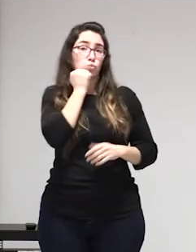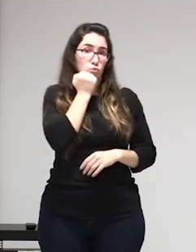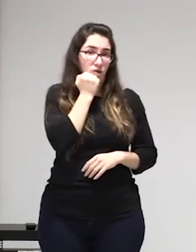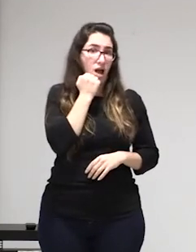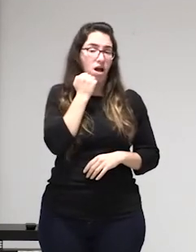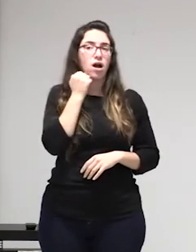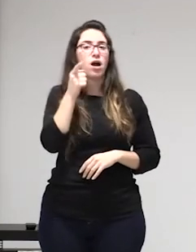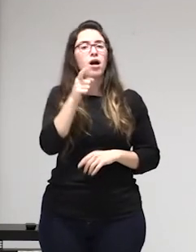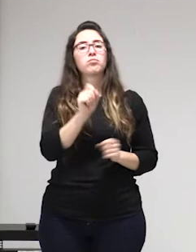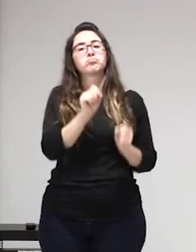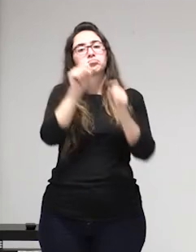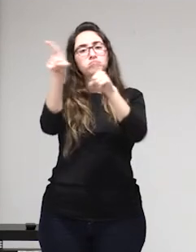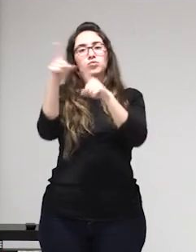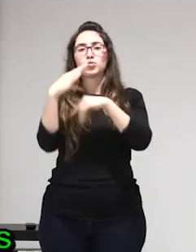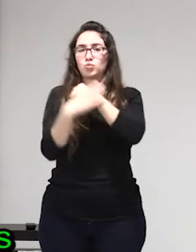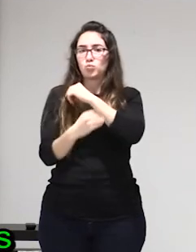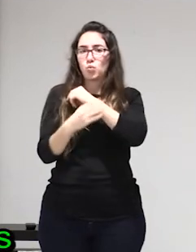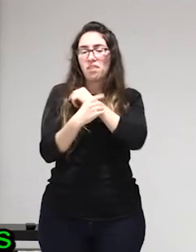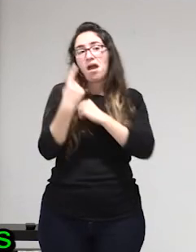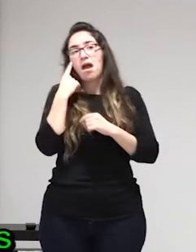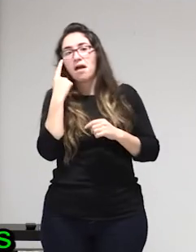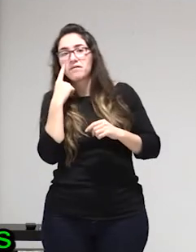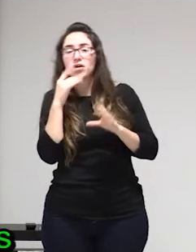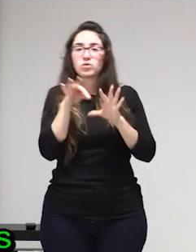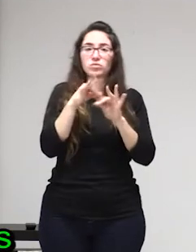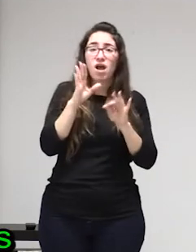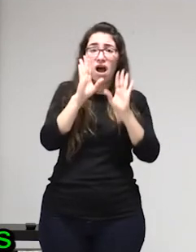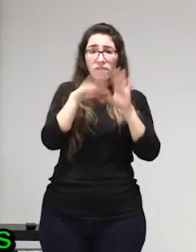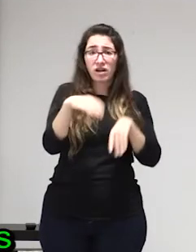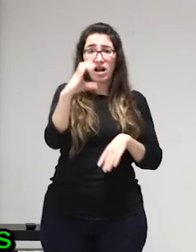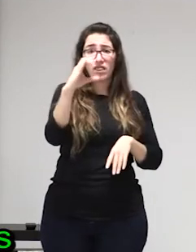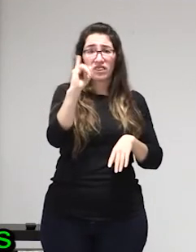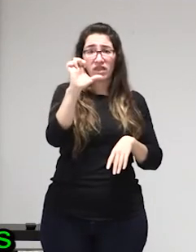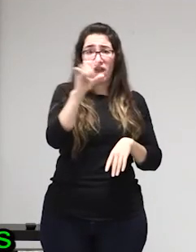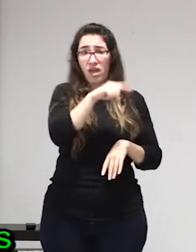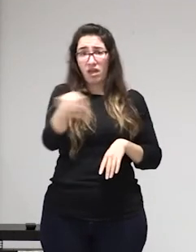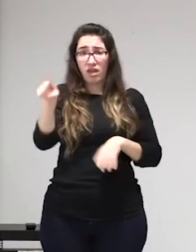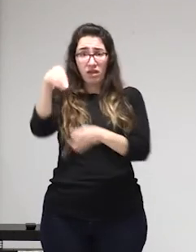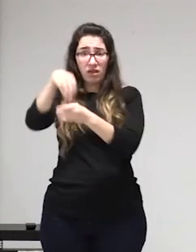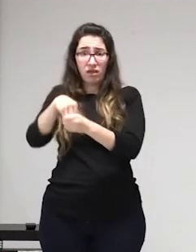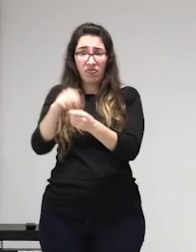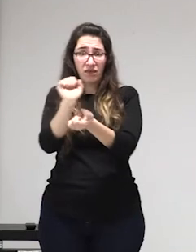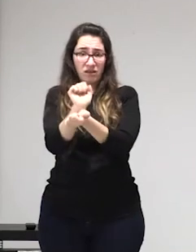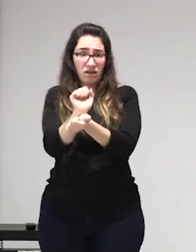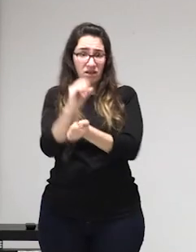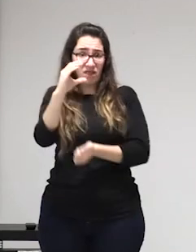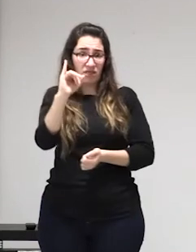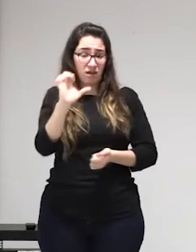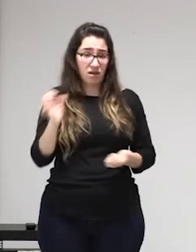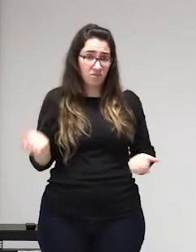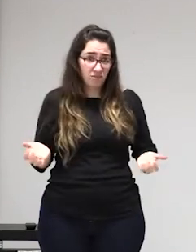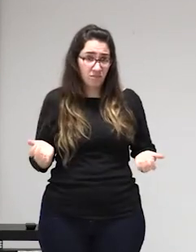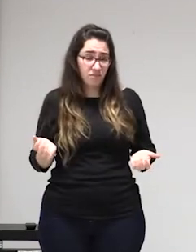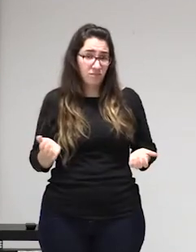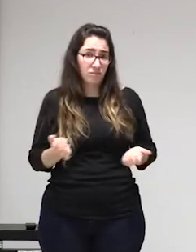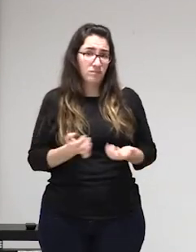la prima se lo contó a los servicios sociales los servicios sociales la pusieron en la misma habitación que sus hijos y le dijeron míranos bien porque es la última vez que